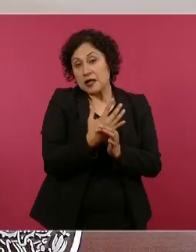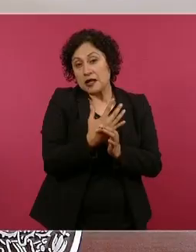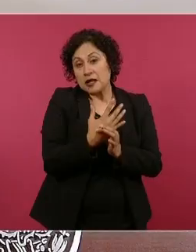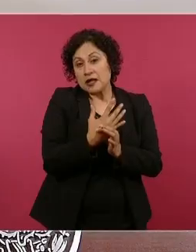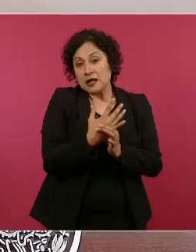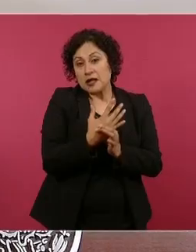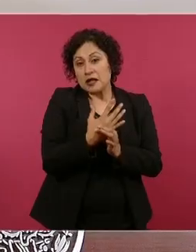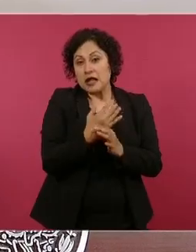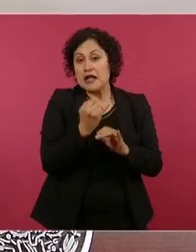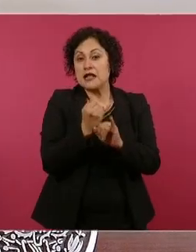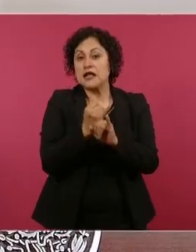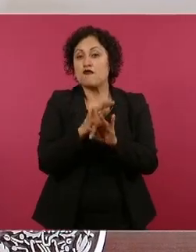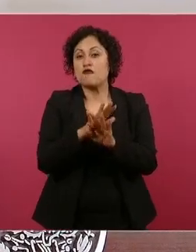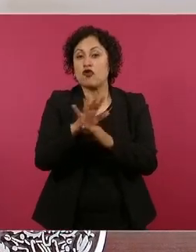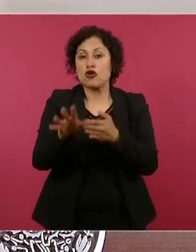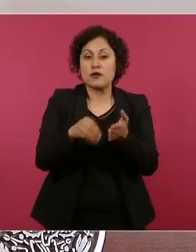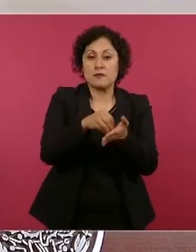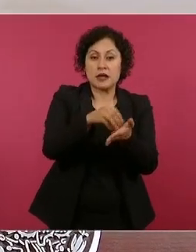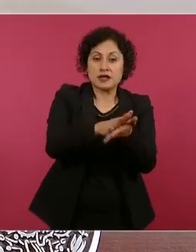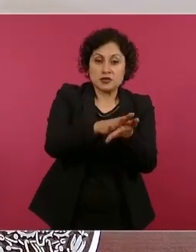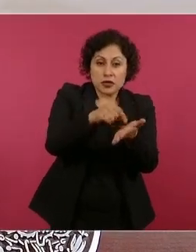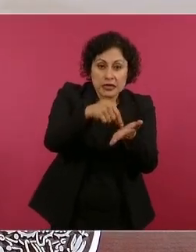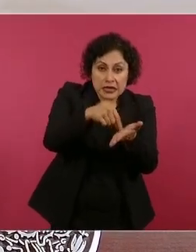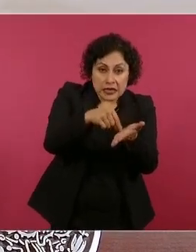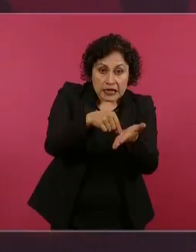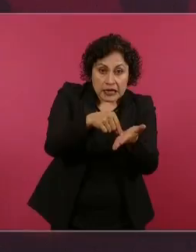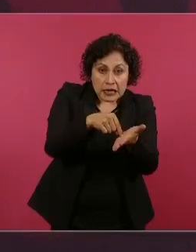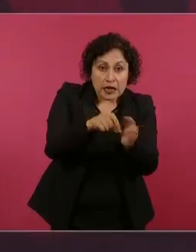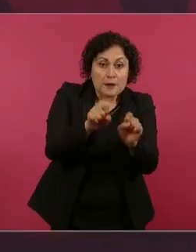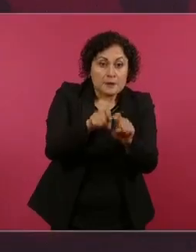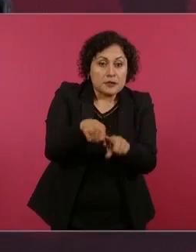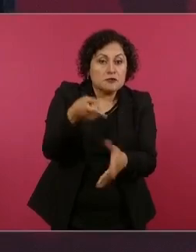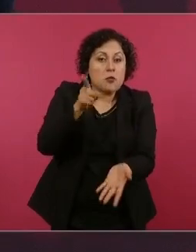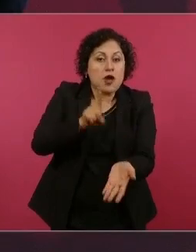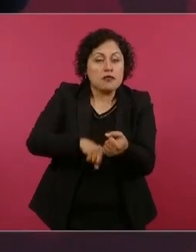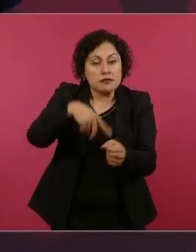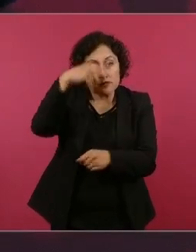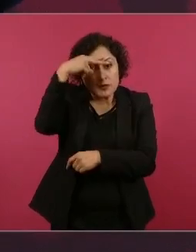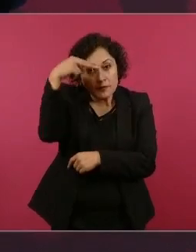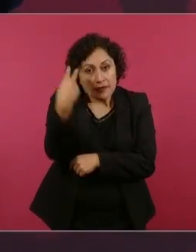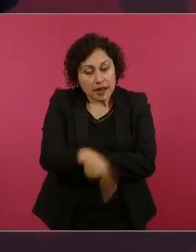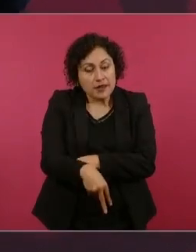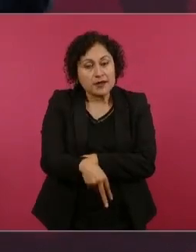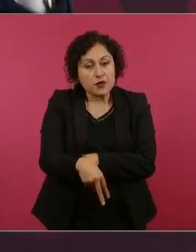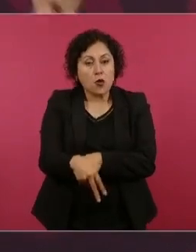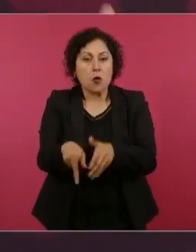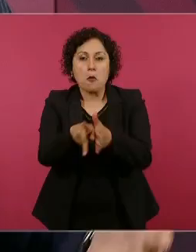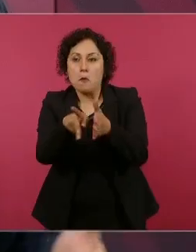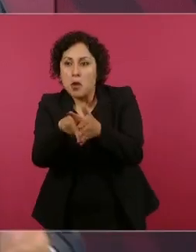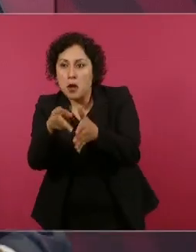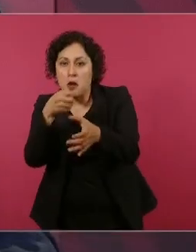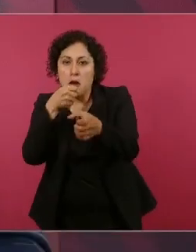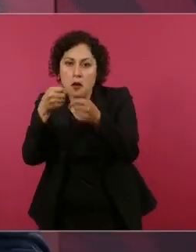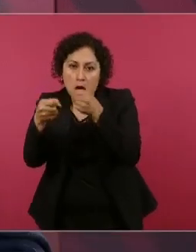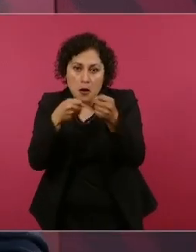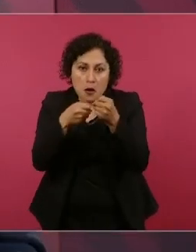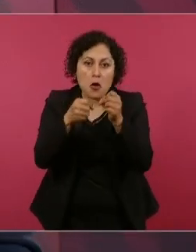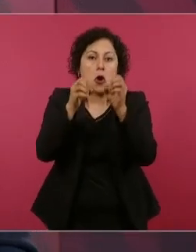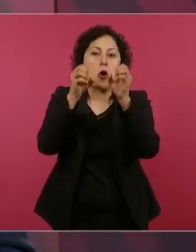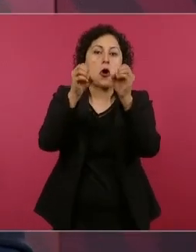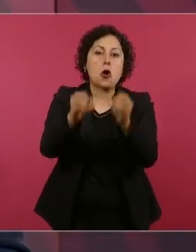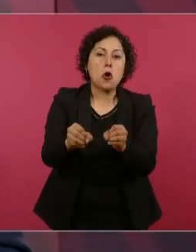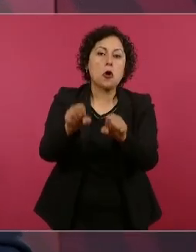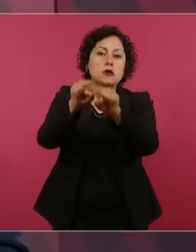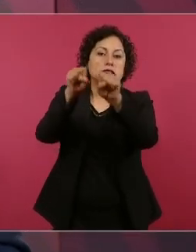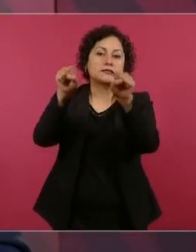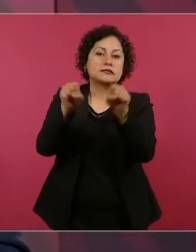de medios de México o lo que opina el Poder Judicial,